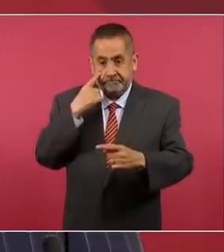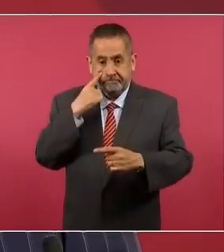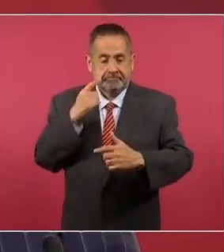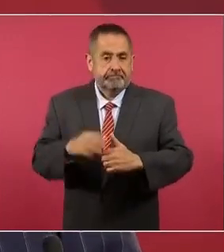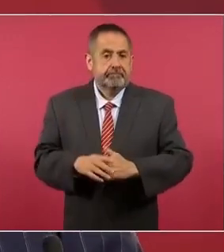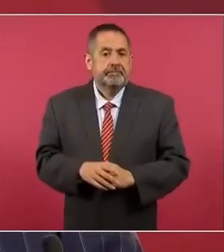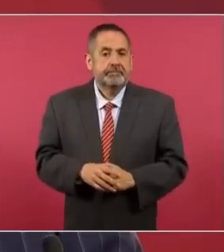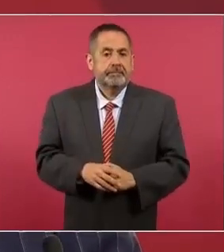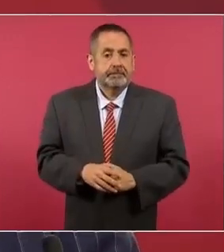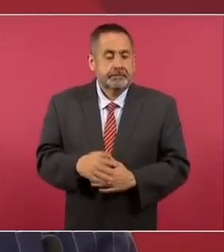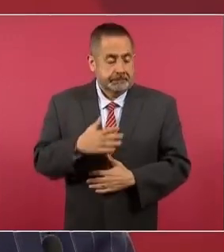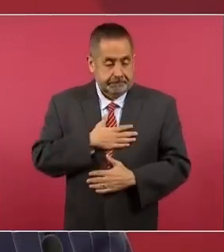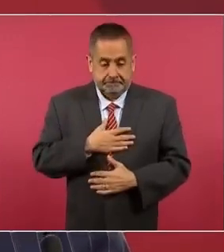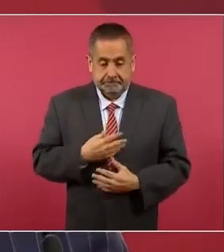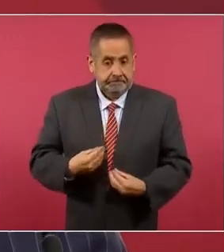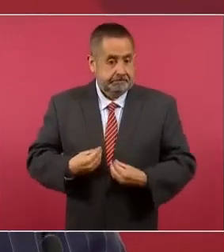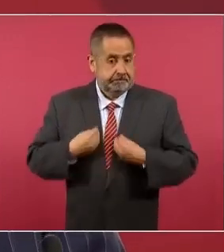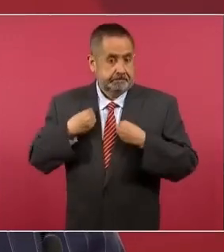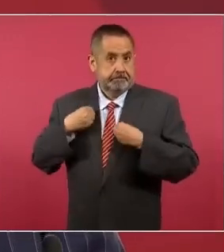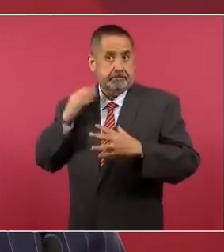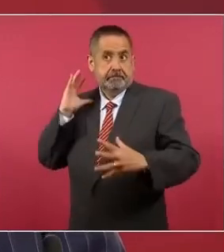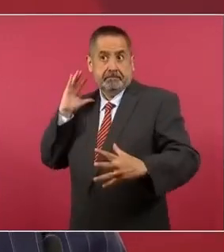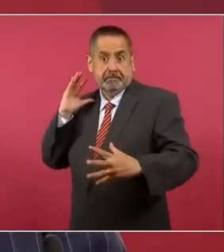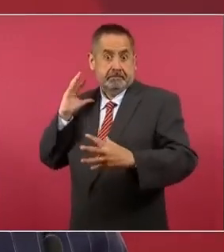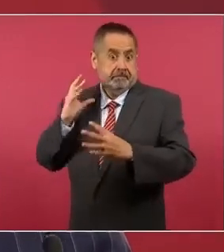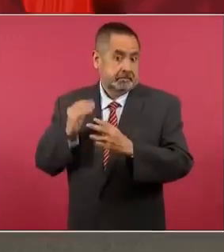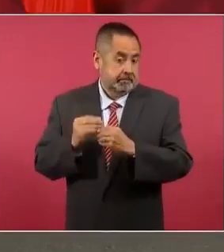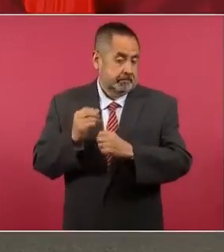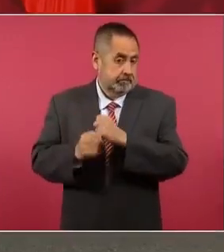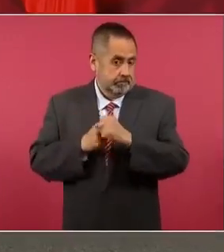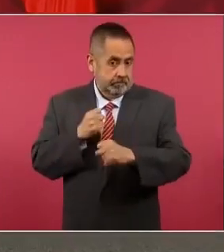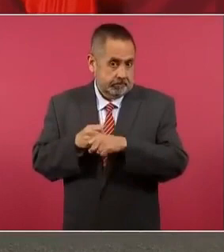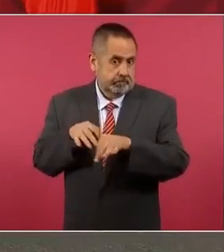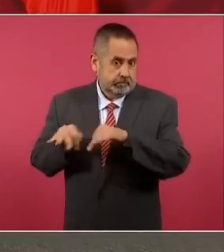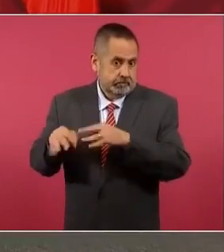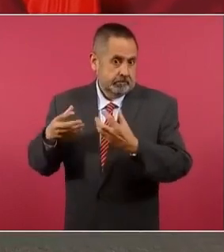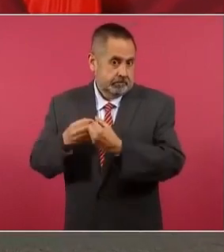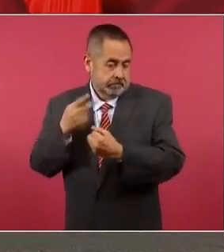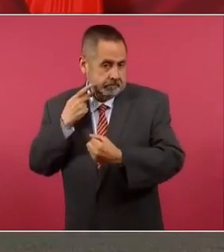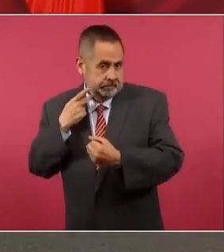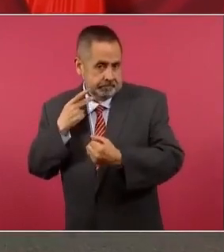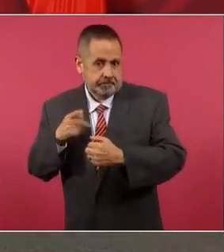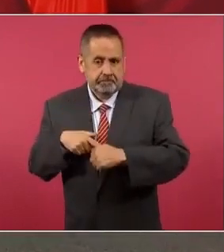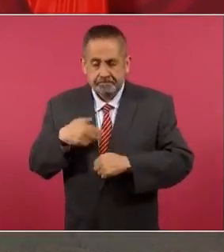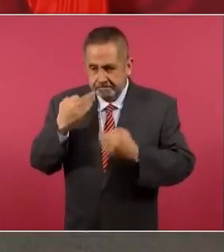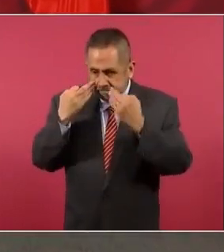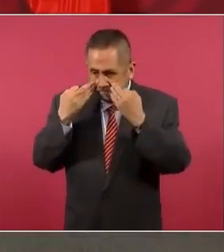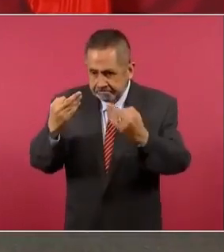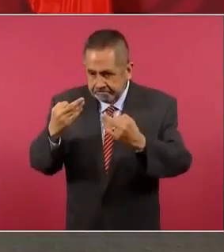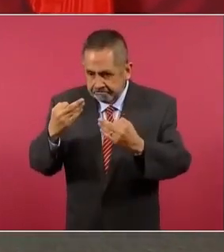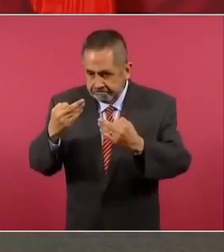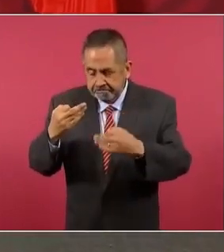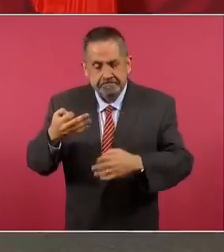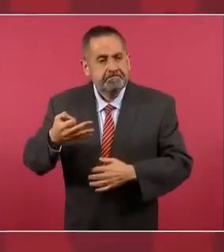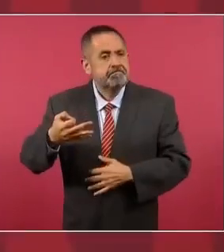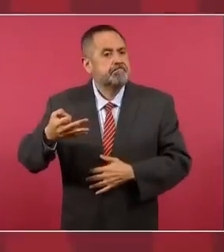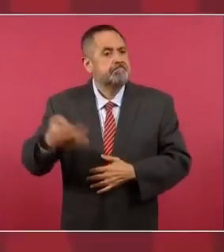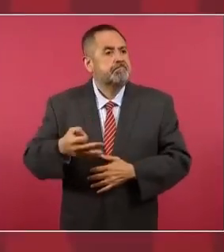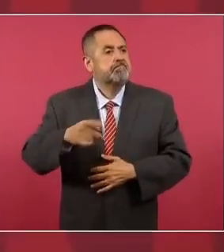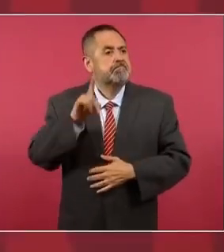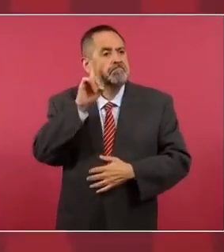mi vida pública he constatado de que las mujeres son muy